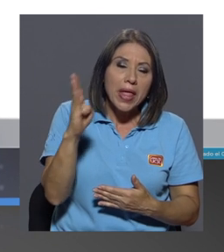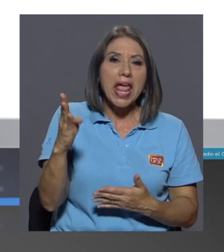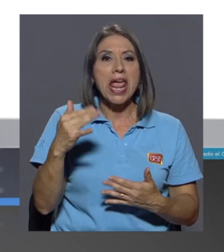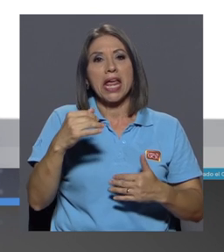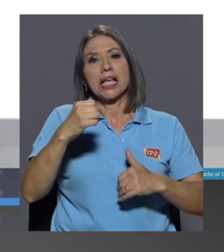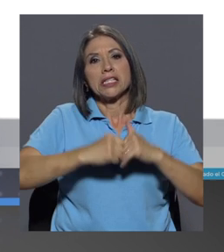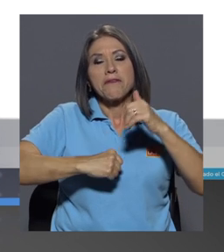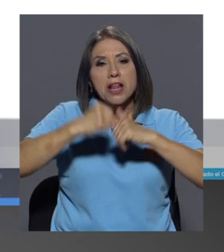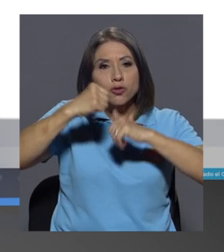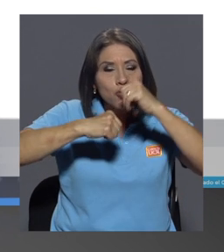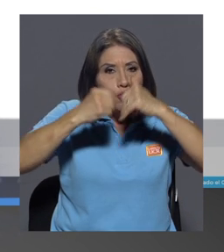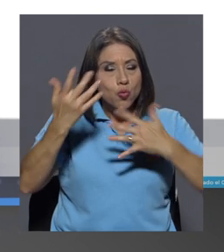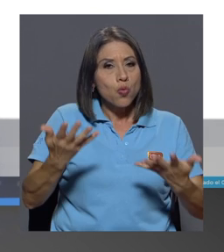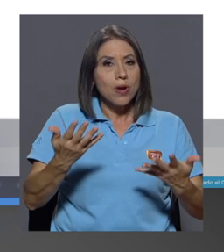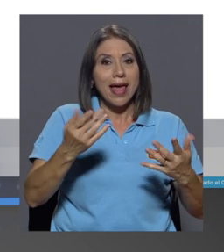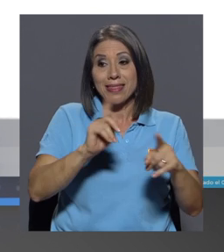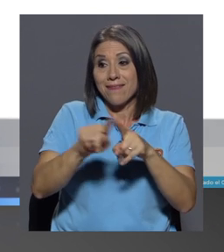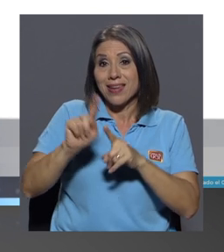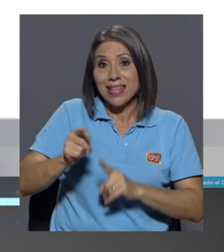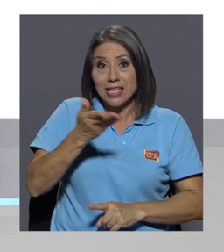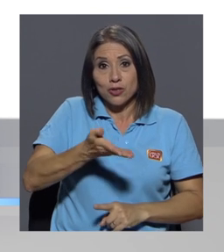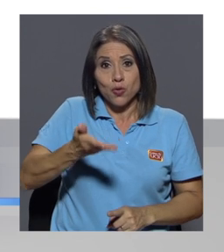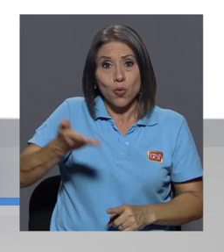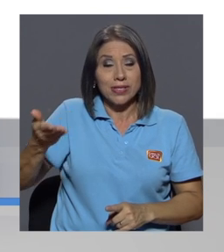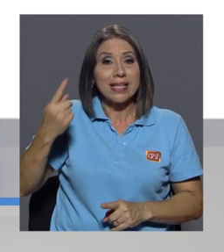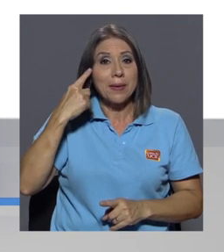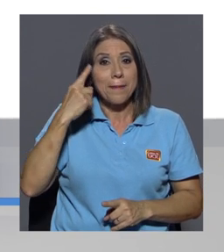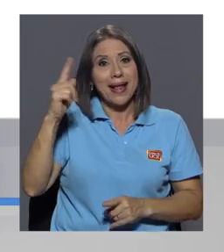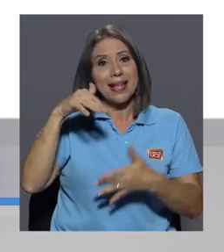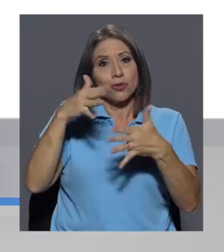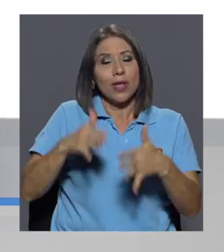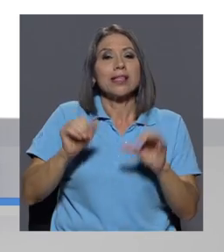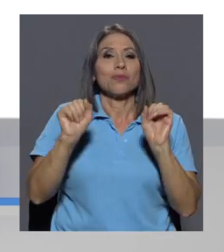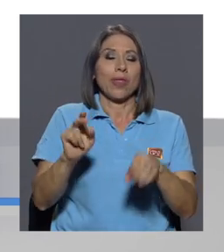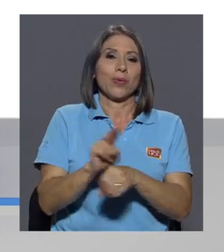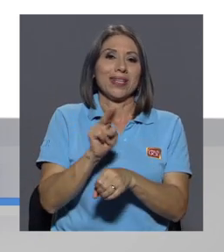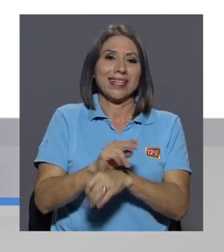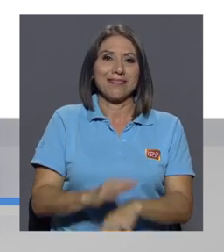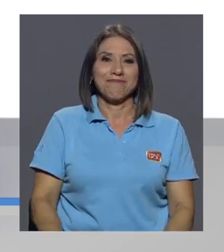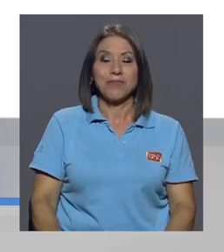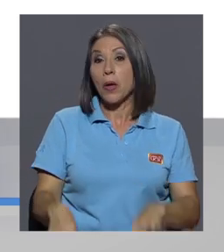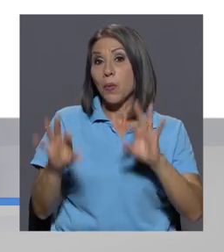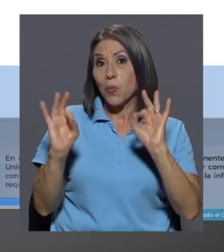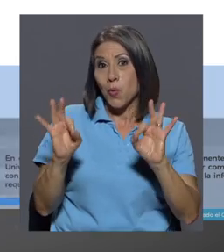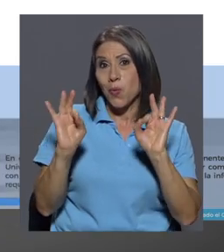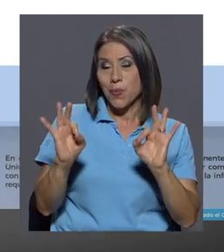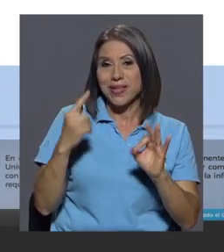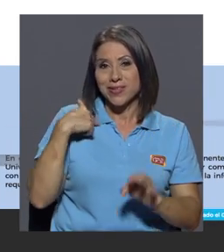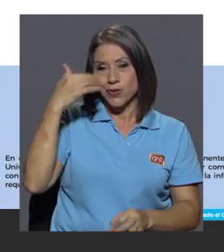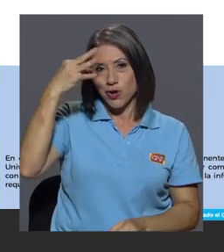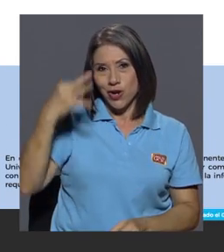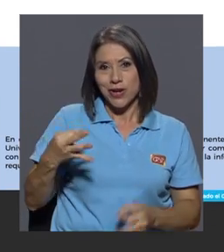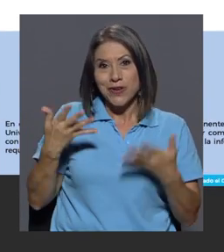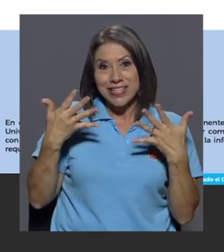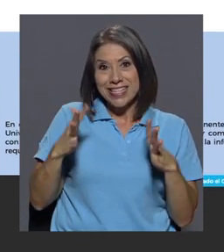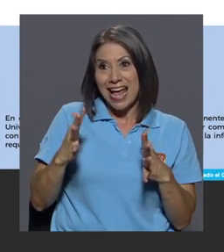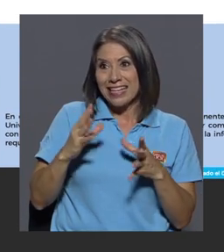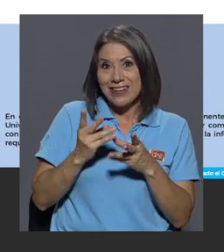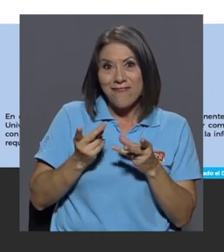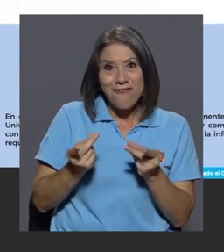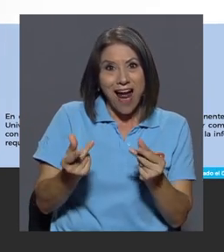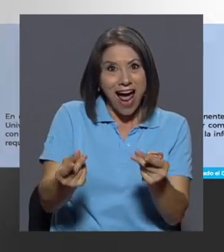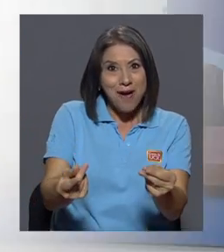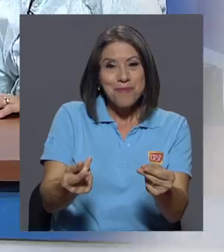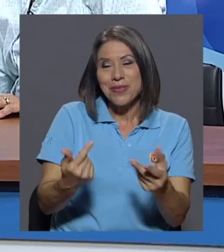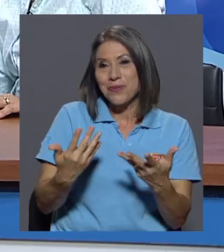infraestructura y demás que los estudiantes pueden utilizar. Muy bien, Marco. Yo creo que con este recorrido así rápido